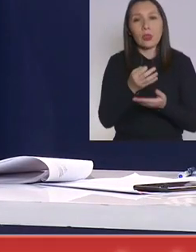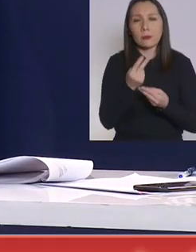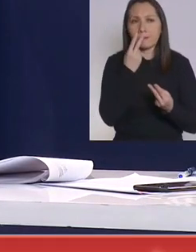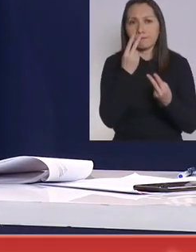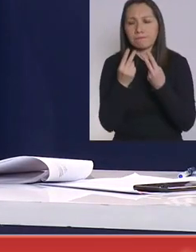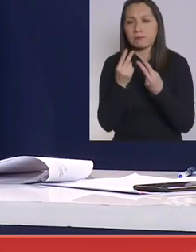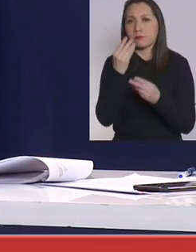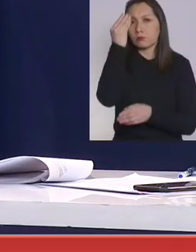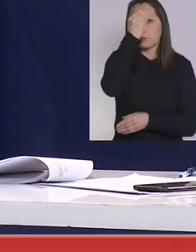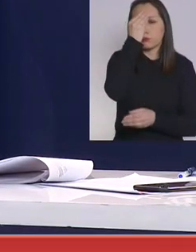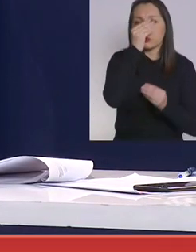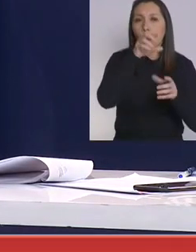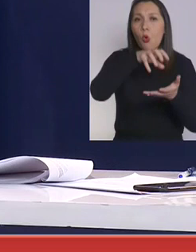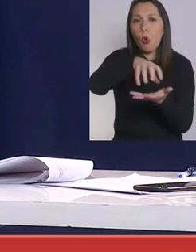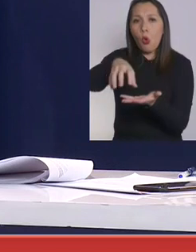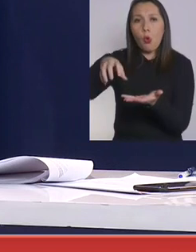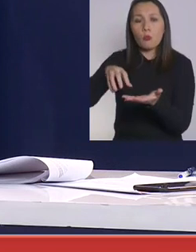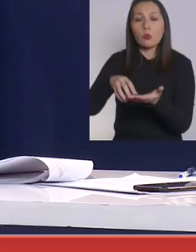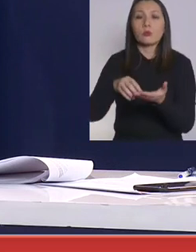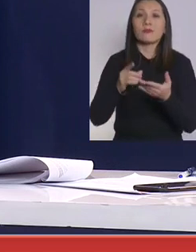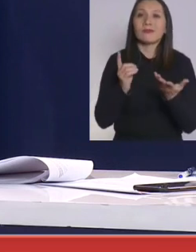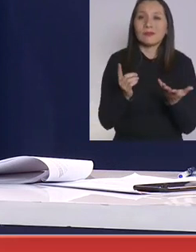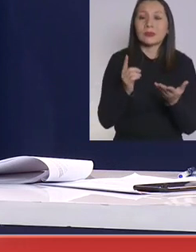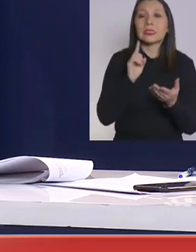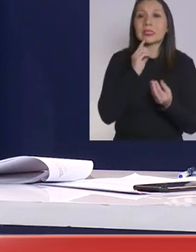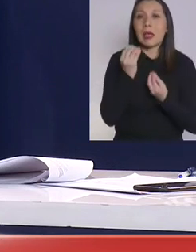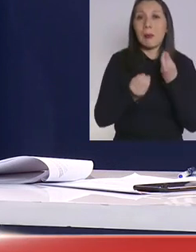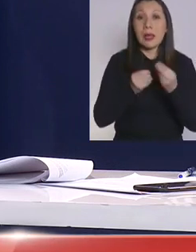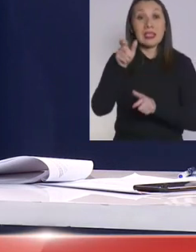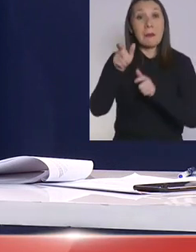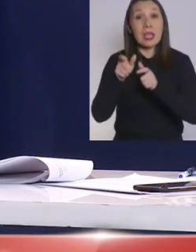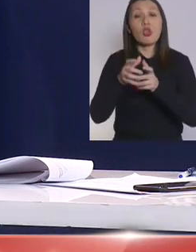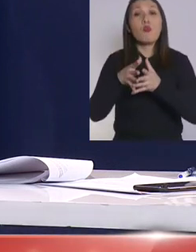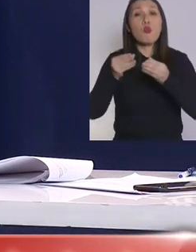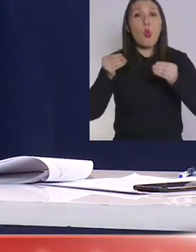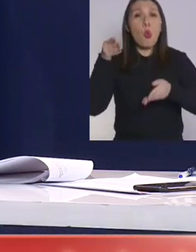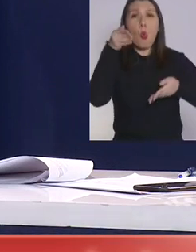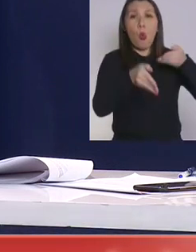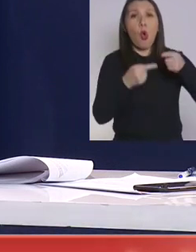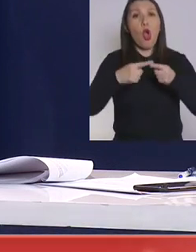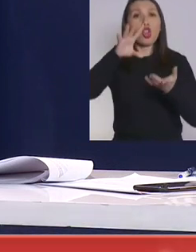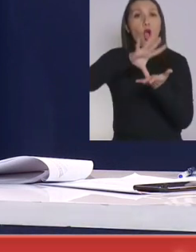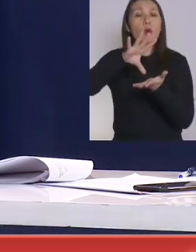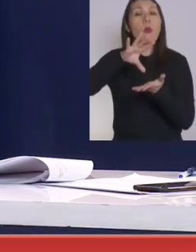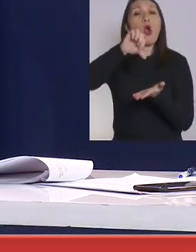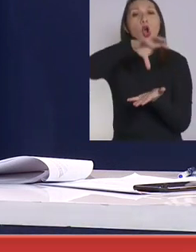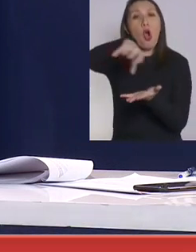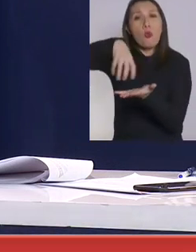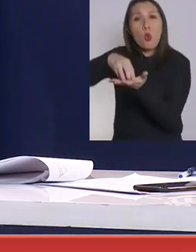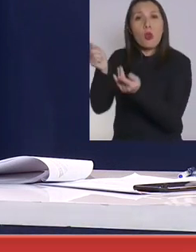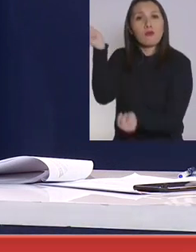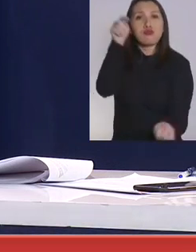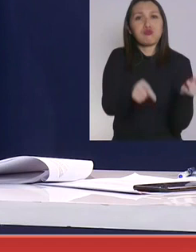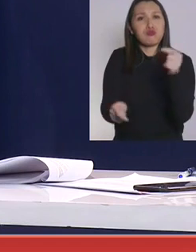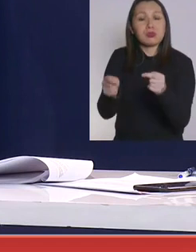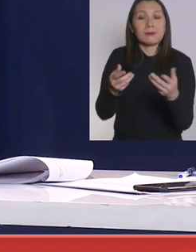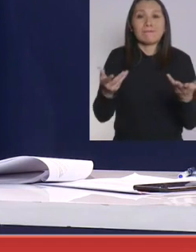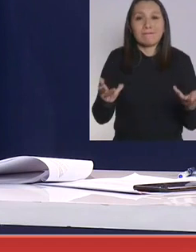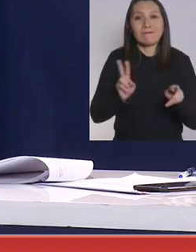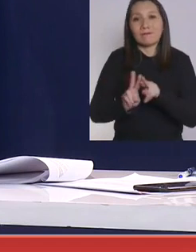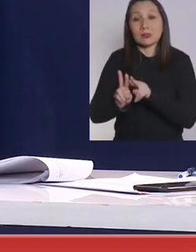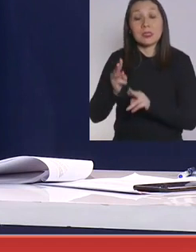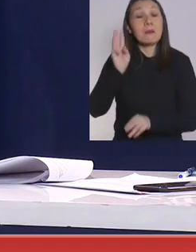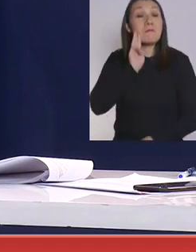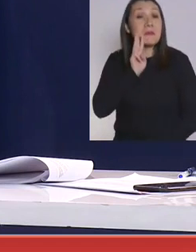porque estas comunas tienen una particularidad en que la población flotante es muy importante. Por lo tanto, sí, como lo hacemos